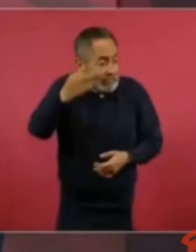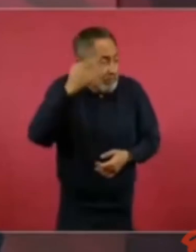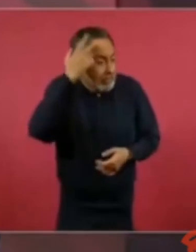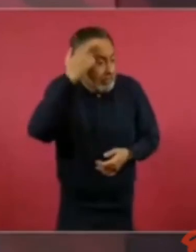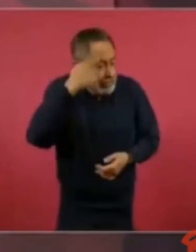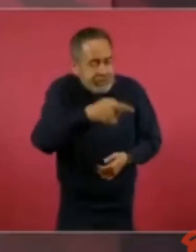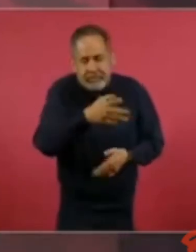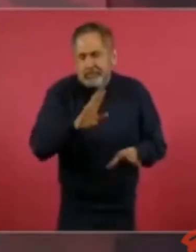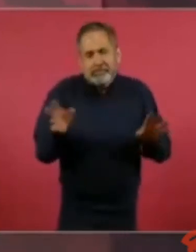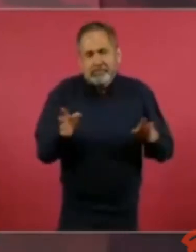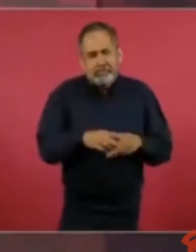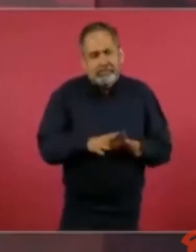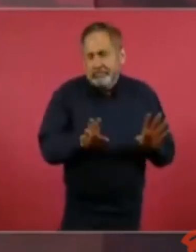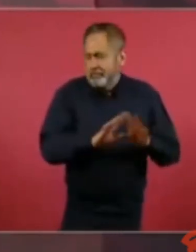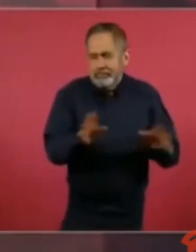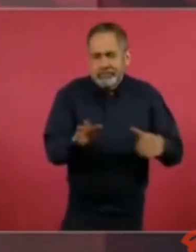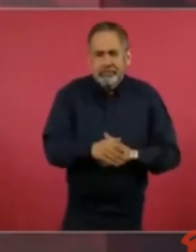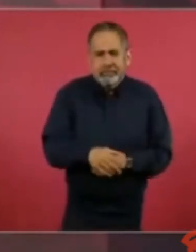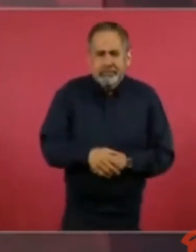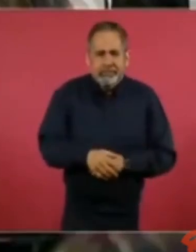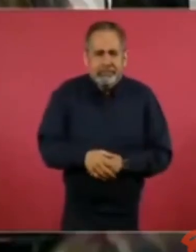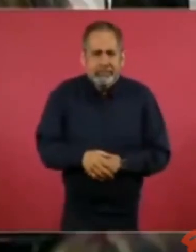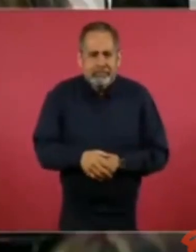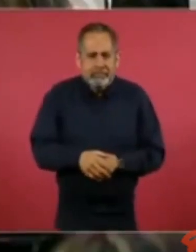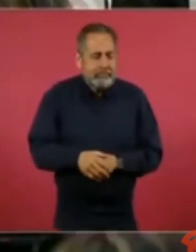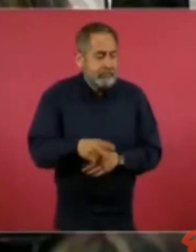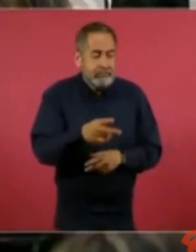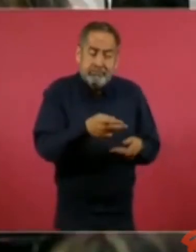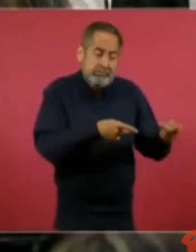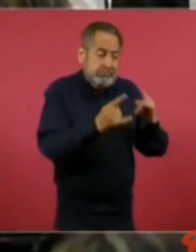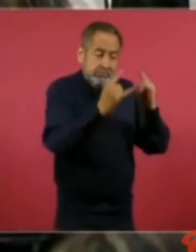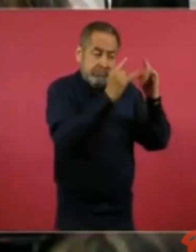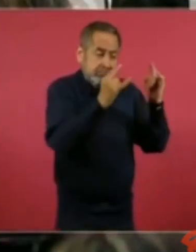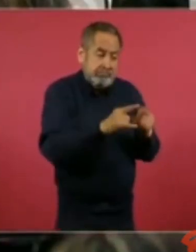Que prepare su campamento.